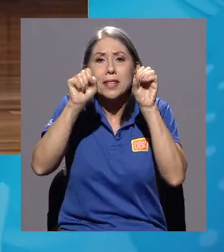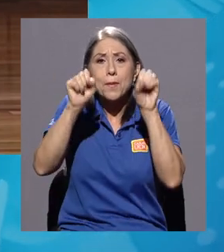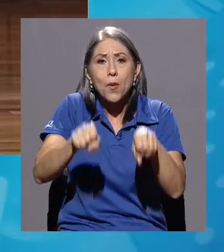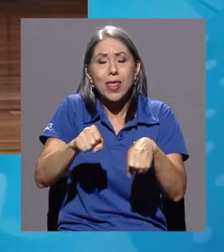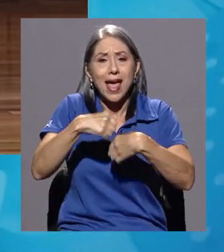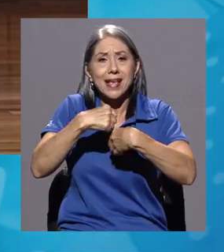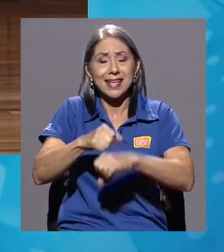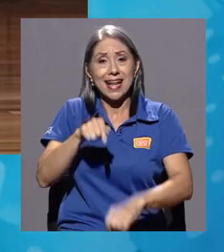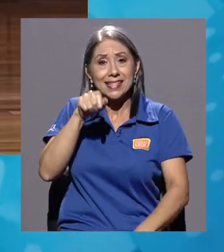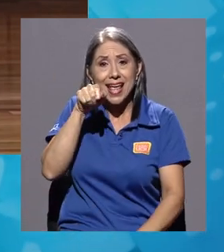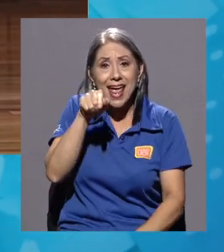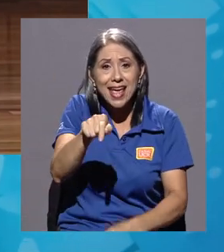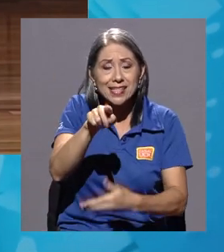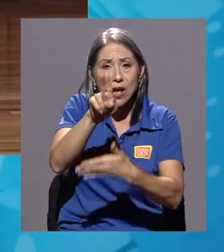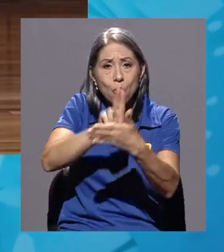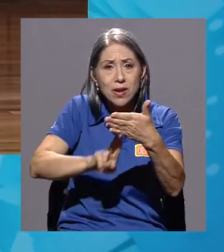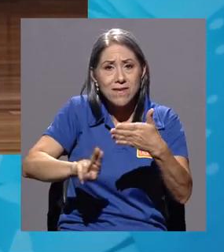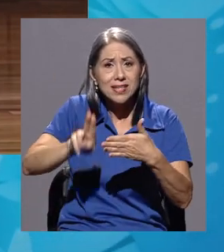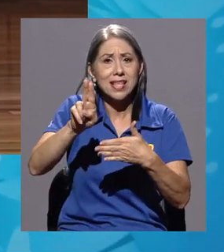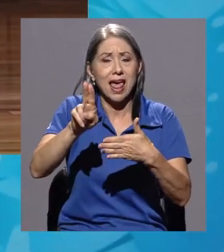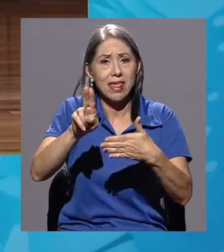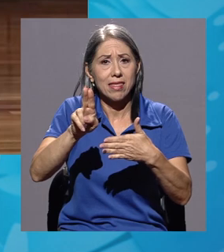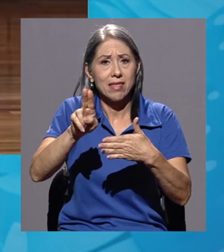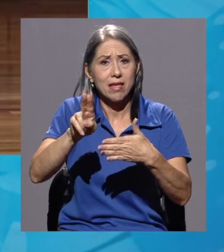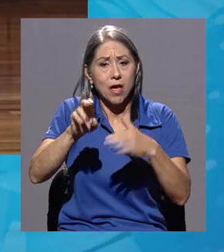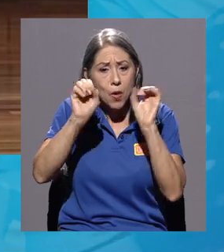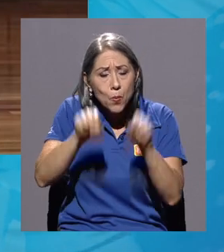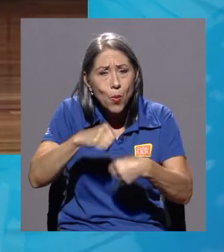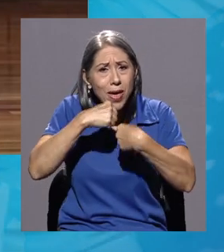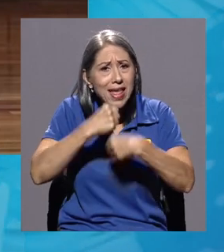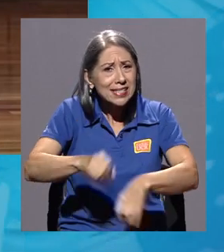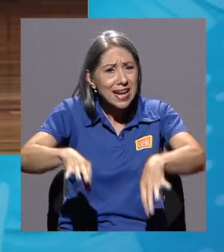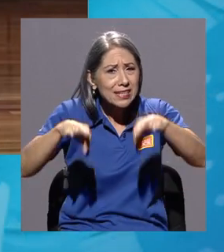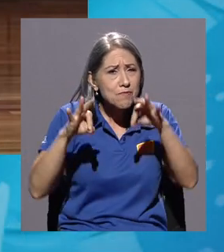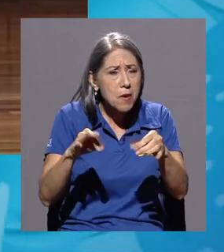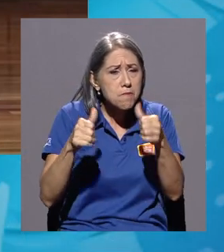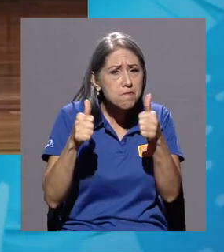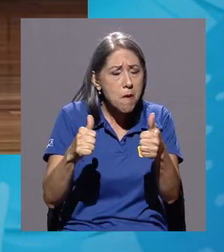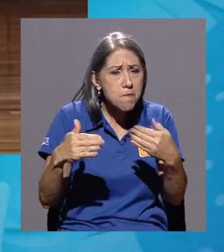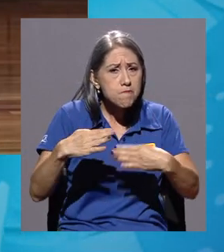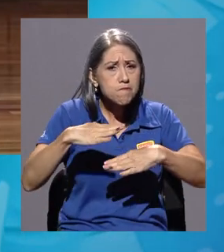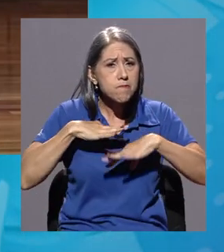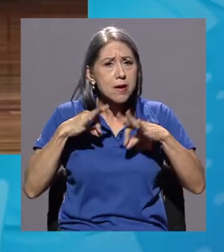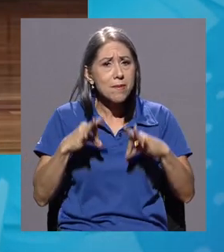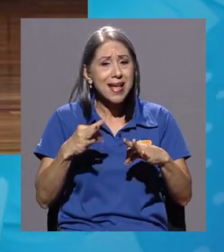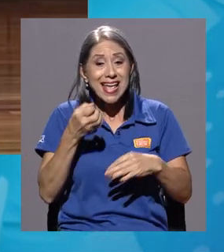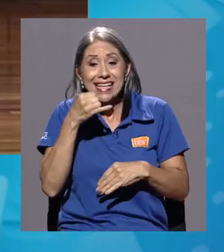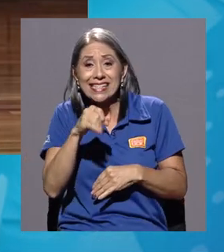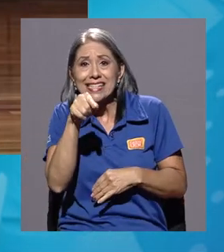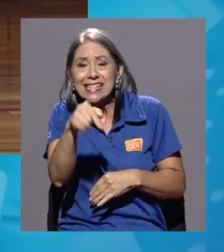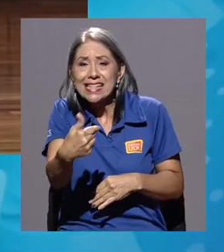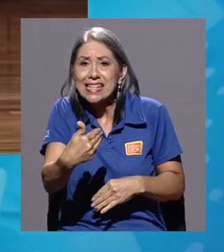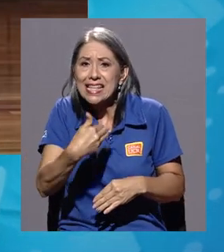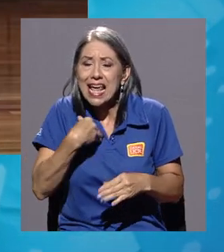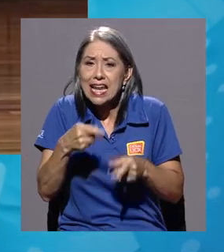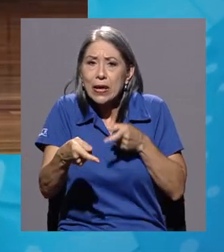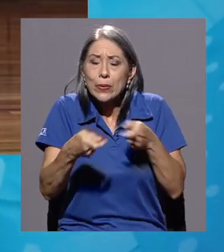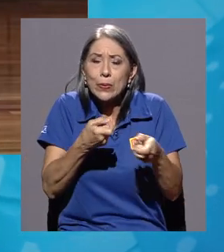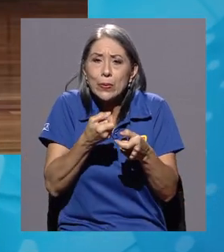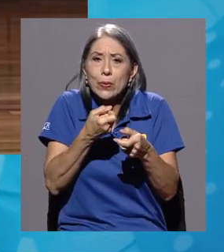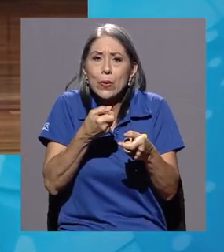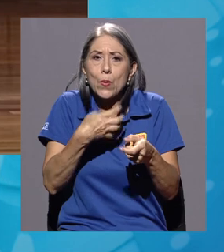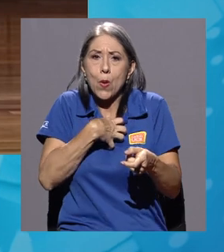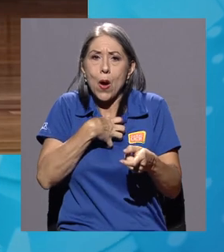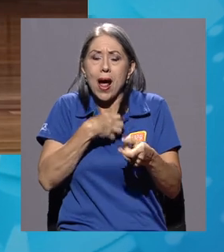a cabo esa universidad a cabalidad a plenitud si gozaba de plena autonomía